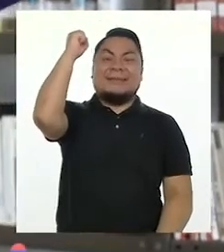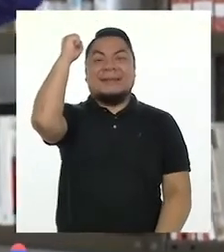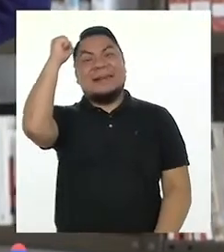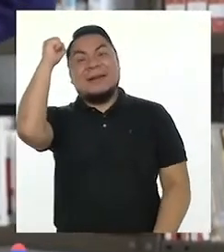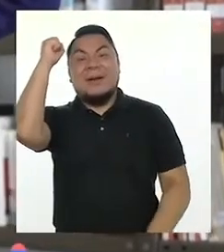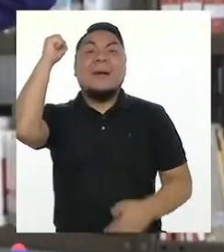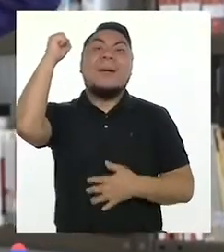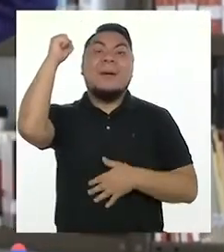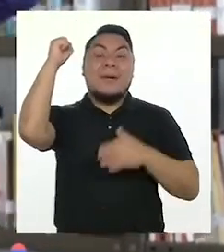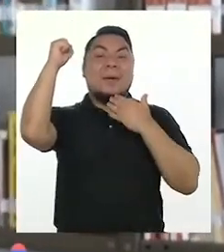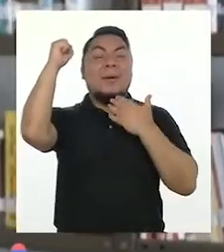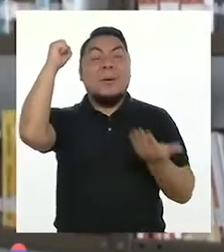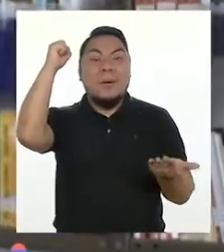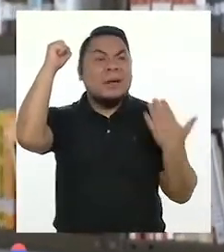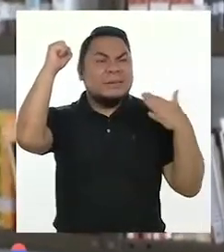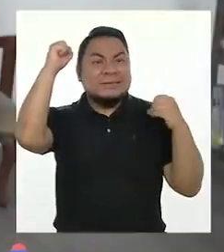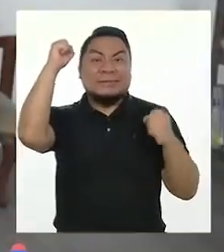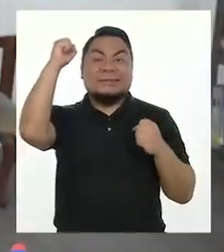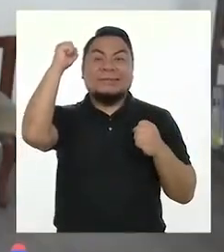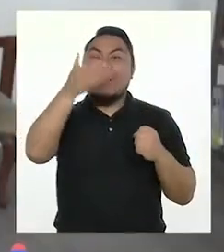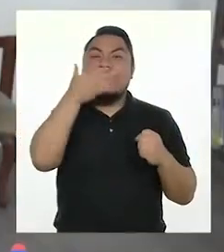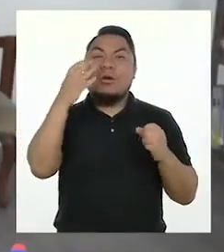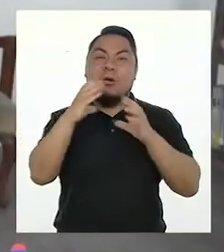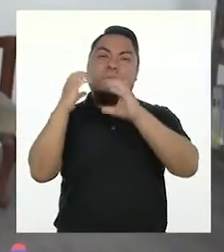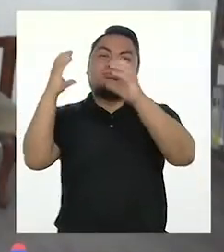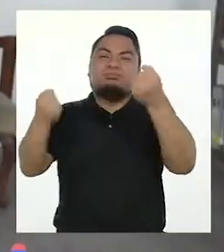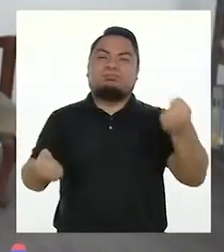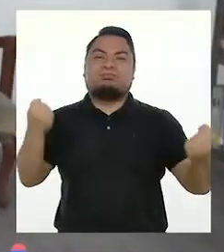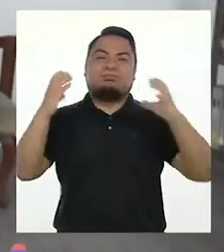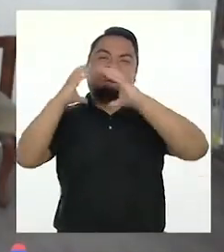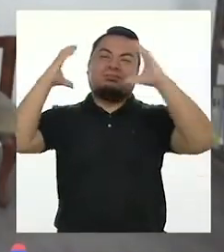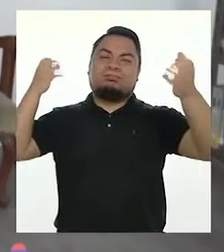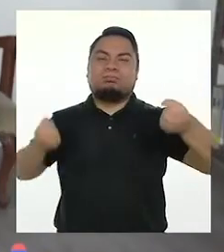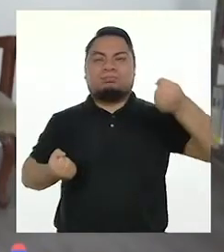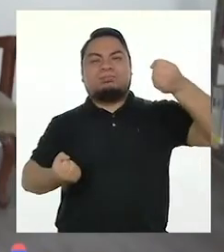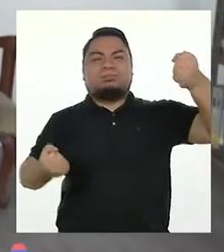¡Oh! ¡No! ¡Vamos en un camión! ¡Oh!